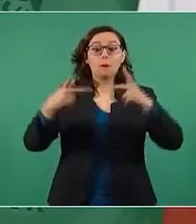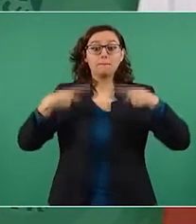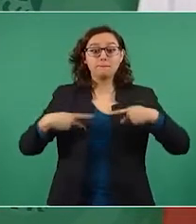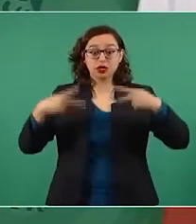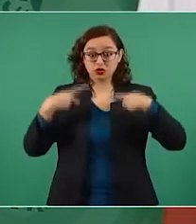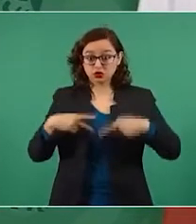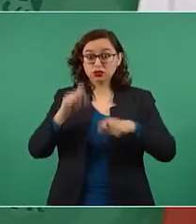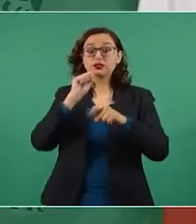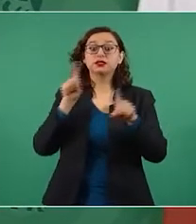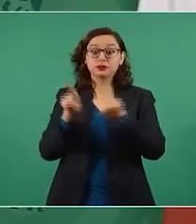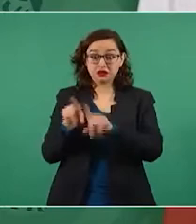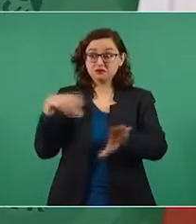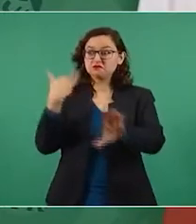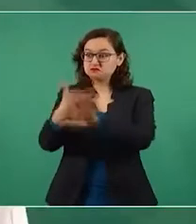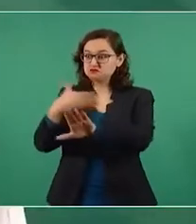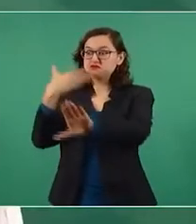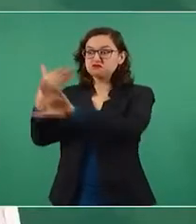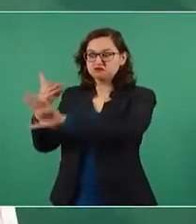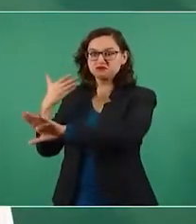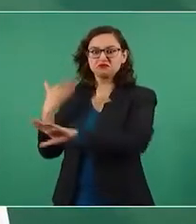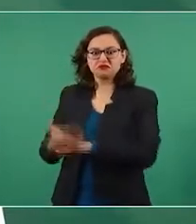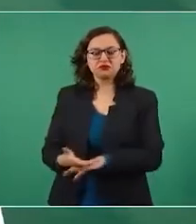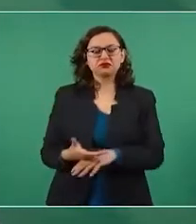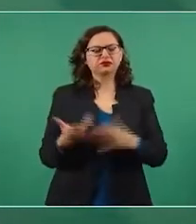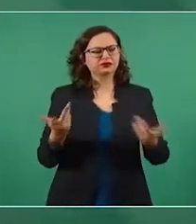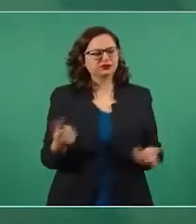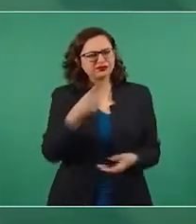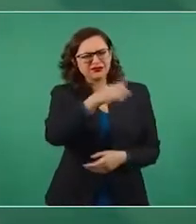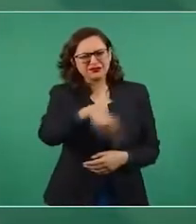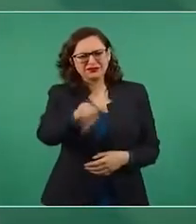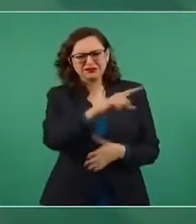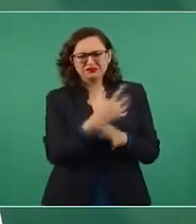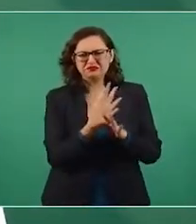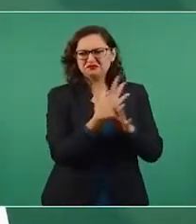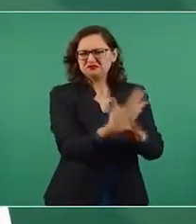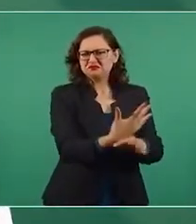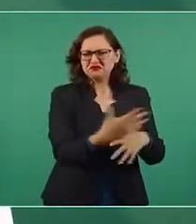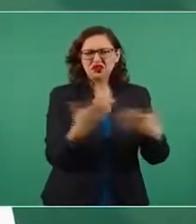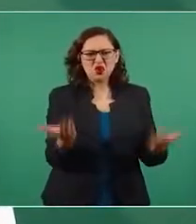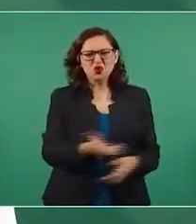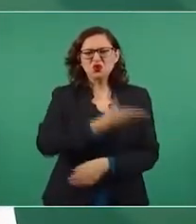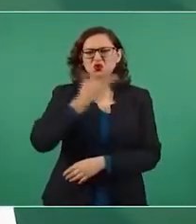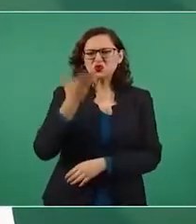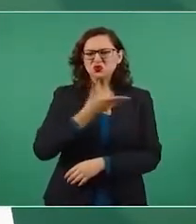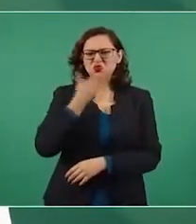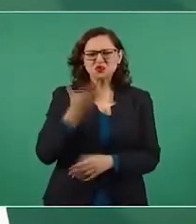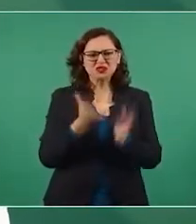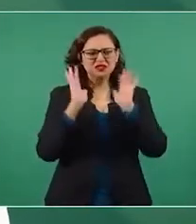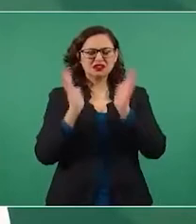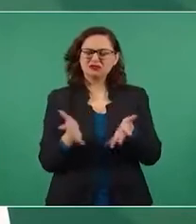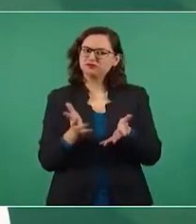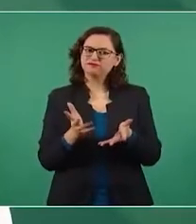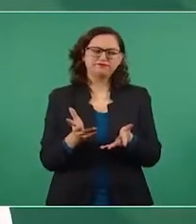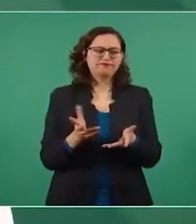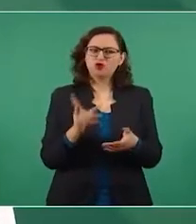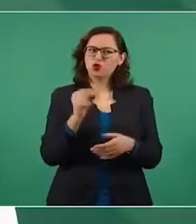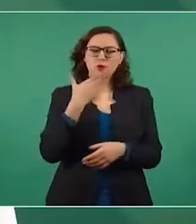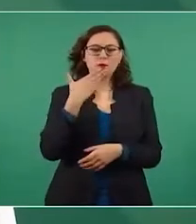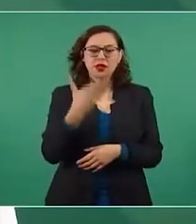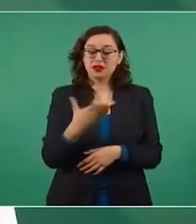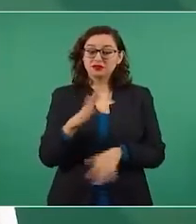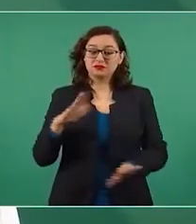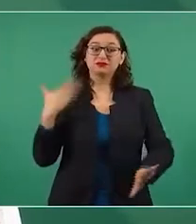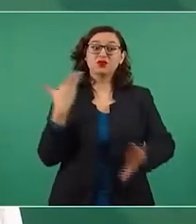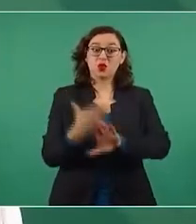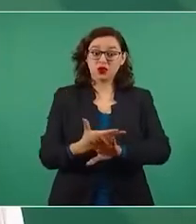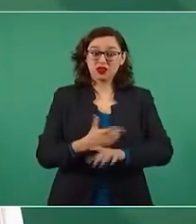con alguna publicación. Este tipo de manifestaciones lacera la libertad de expresión, atenta contra la democracia, pero